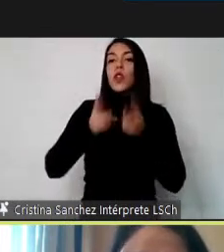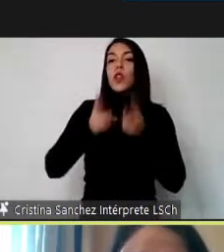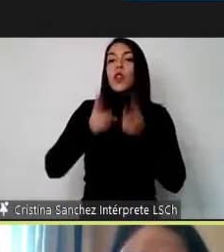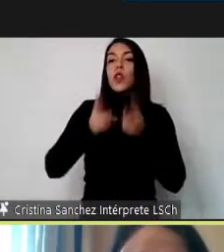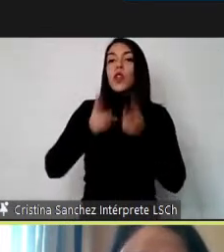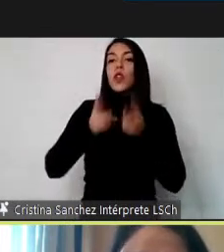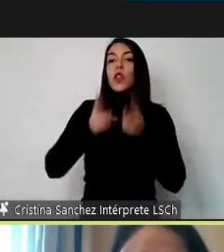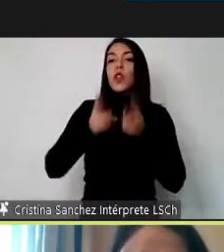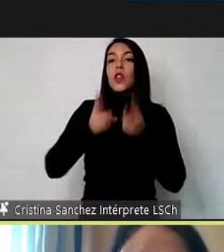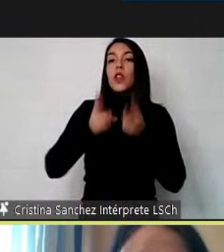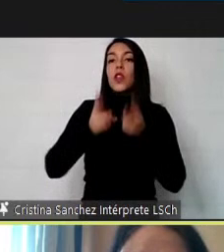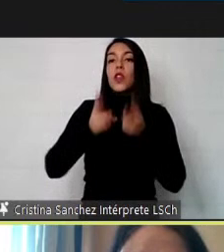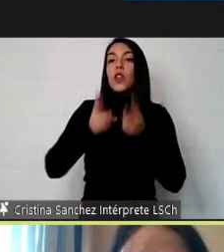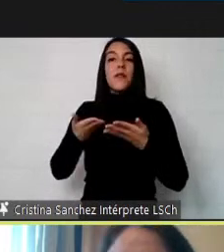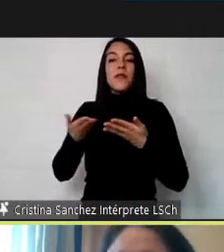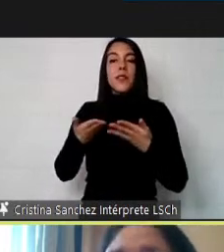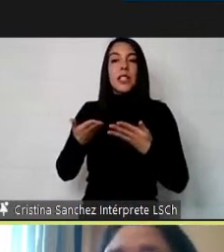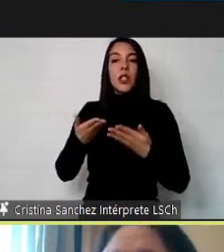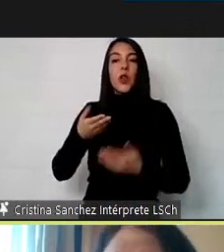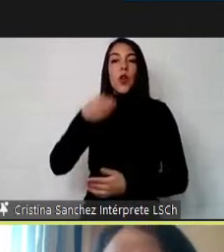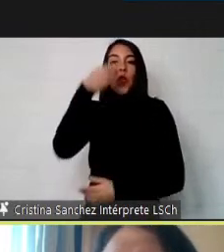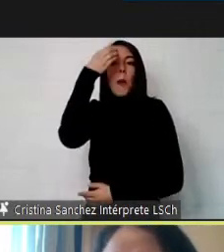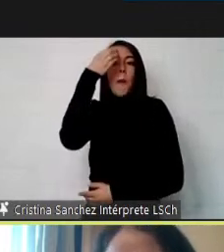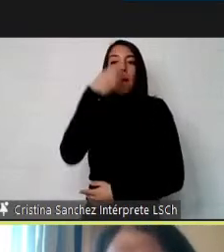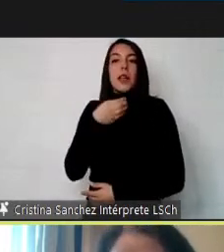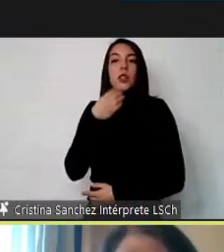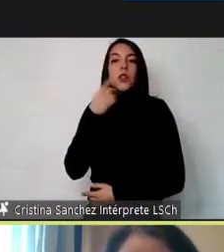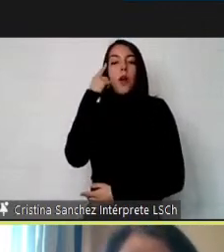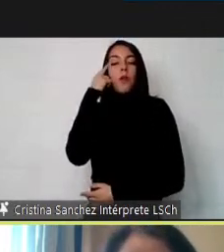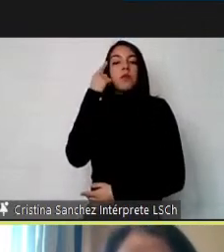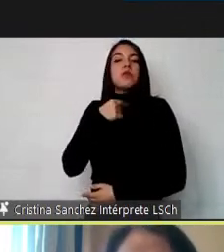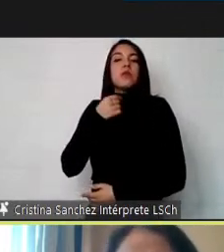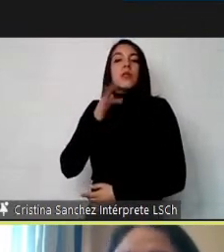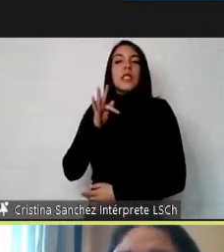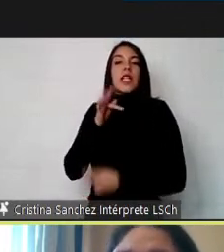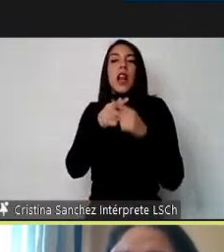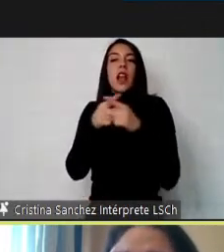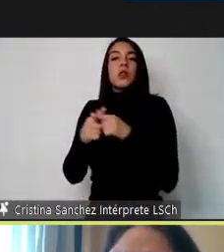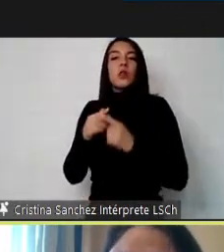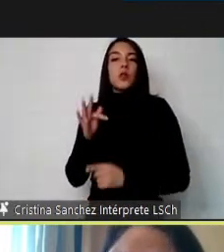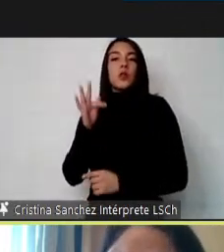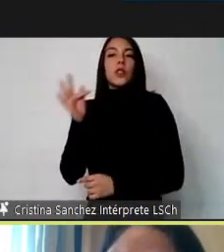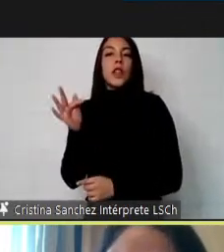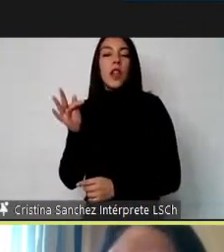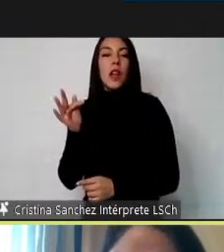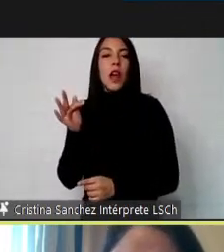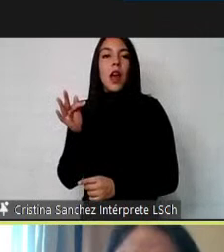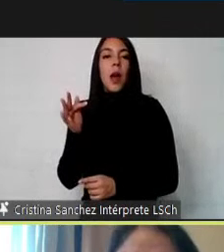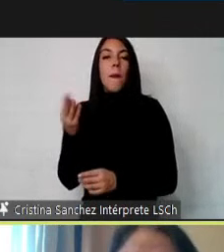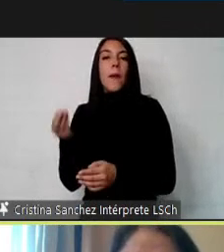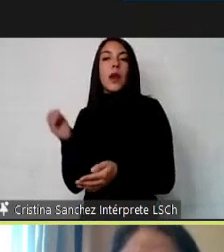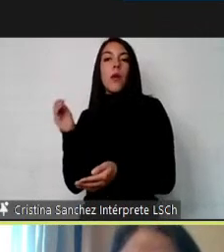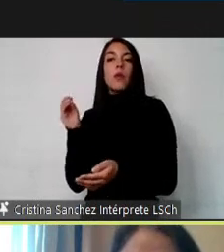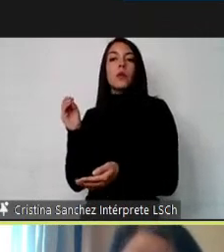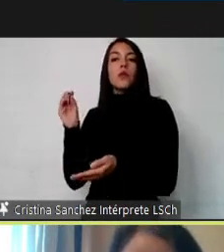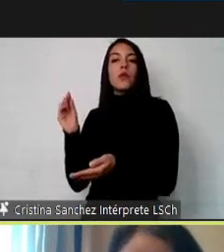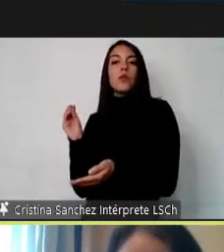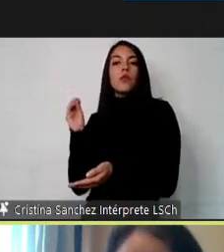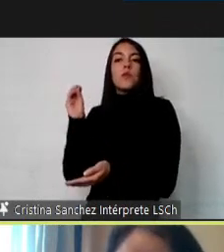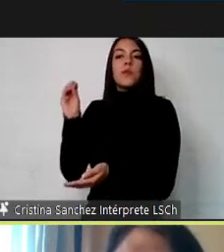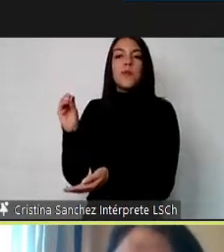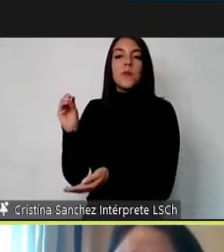servicio del deber ser, de esa aspiración que quiere la sociedad, para un posicionamiento, una